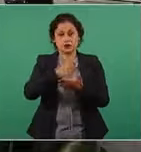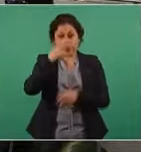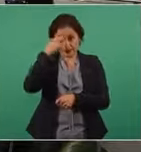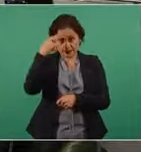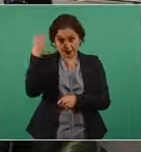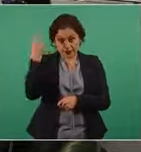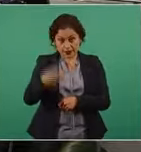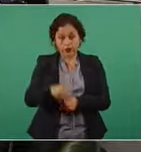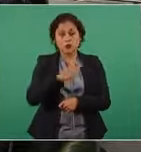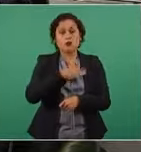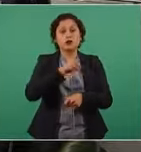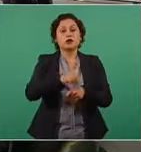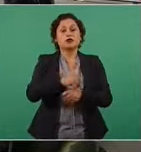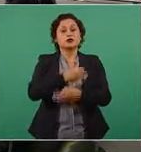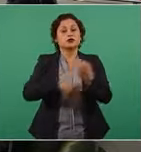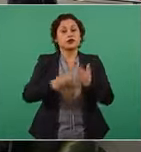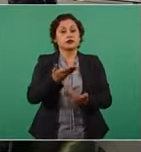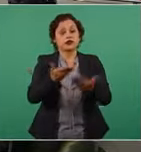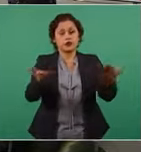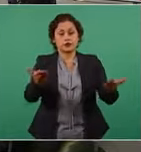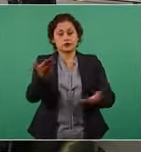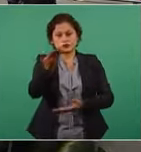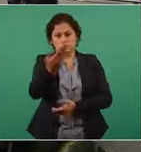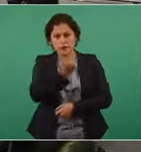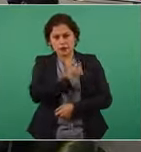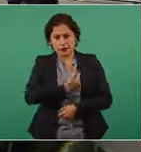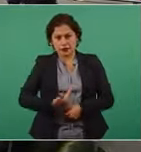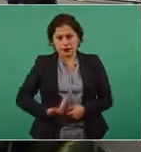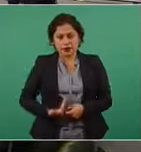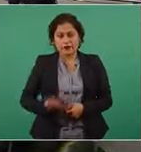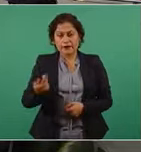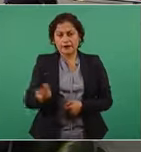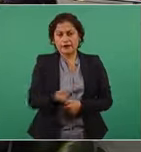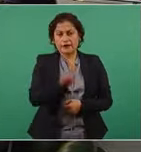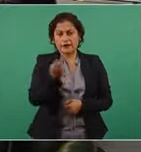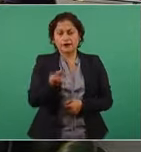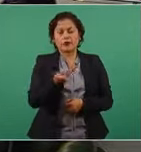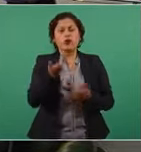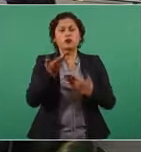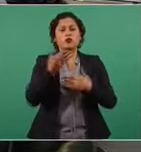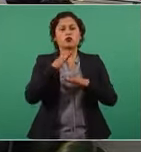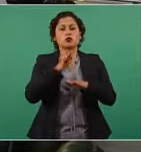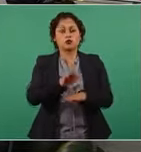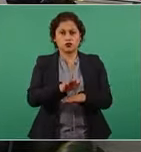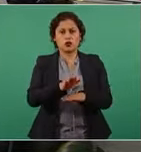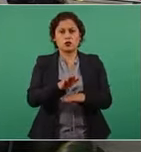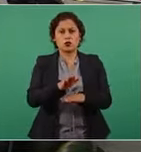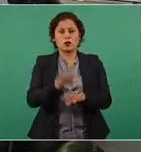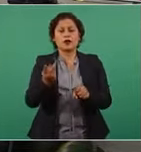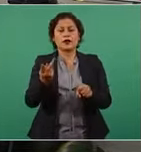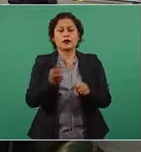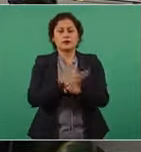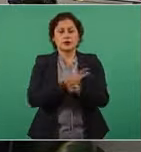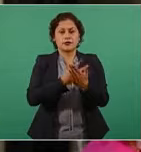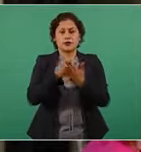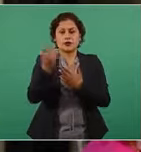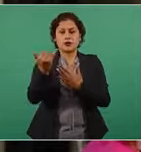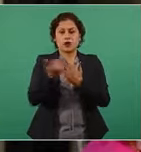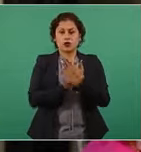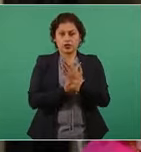todos. Señor presidente, en atención al proyecto legislativo que viene ya casi acabando,